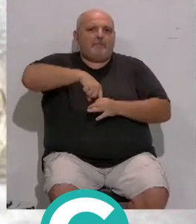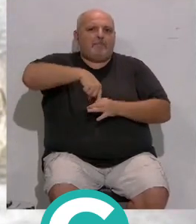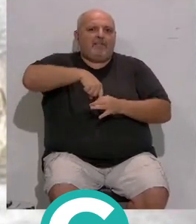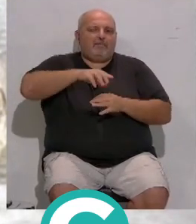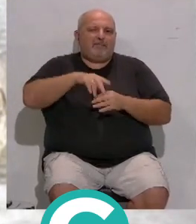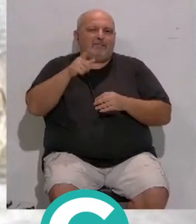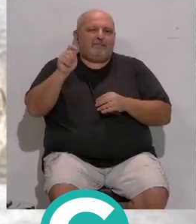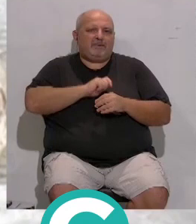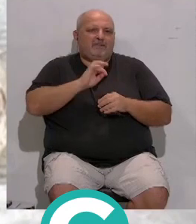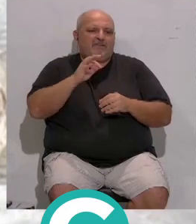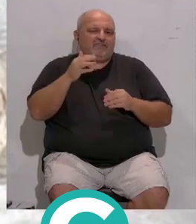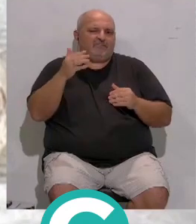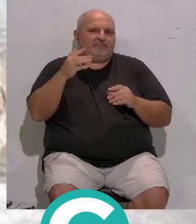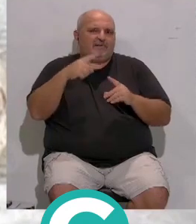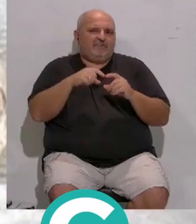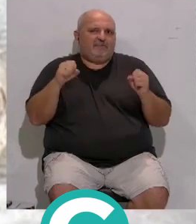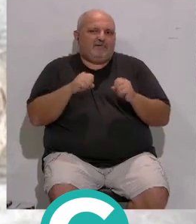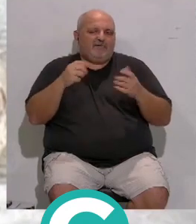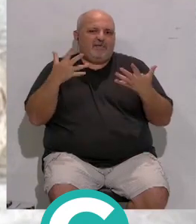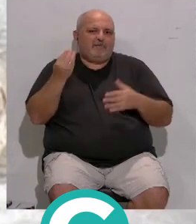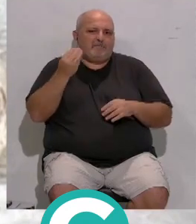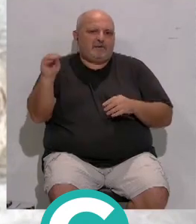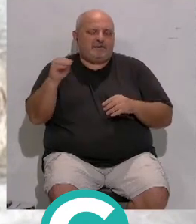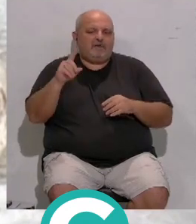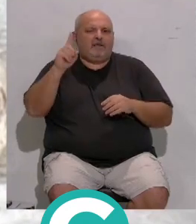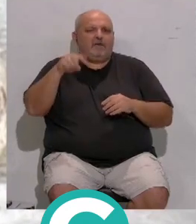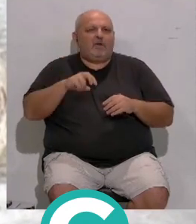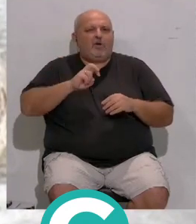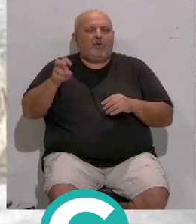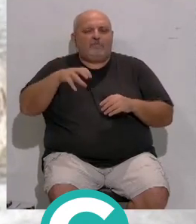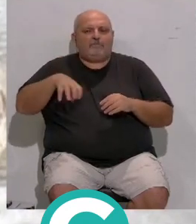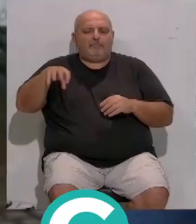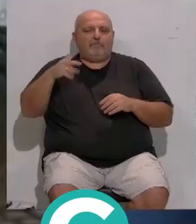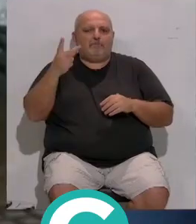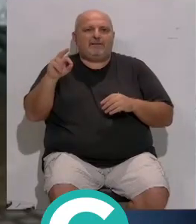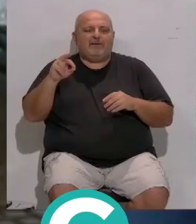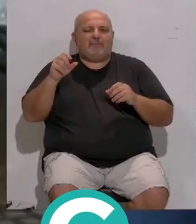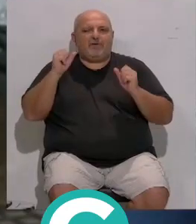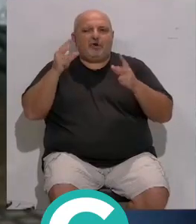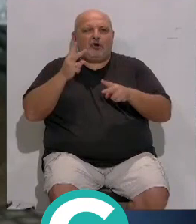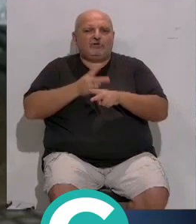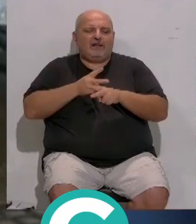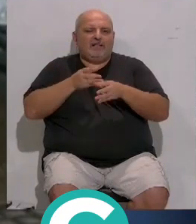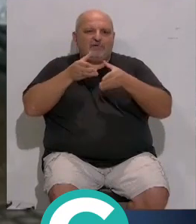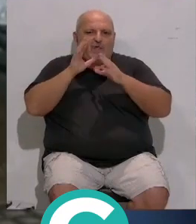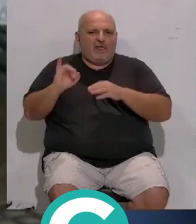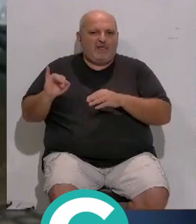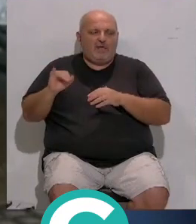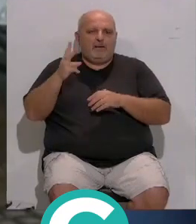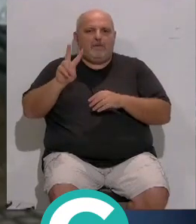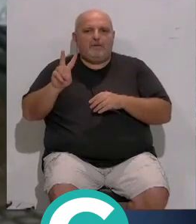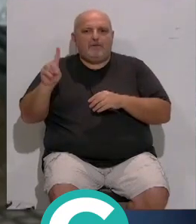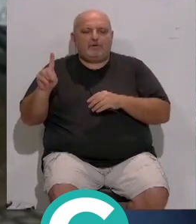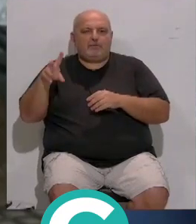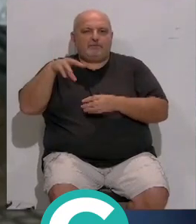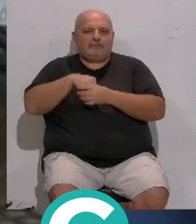...a los meses de bajas temperaturas... ...diez más que el año pasado... ...también se habilitarán 20 en un hostal... ...con régimen de desayuno... ...y 21